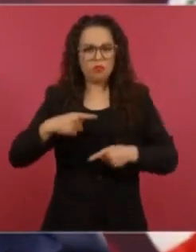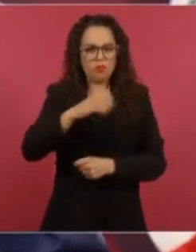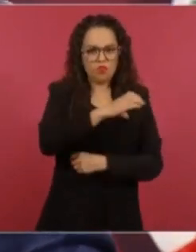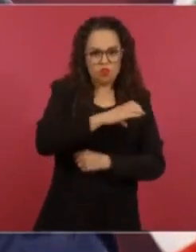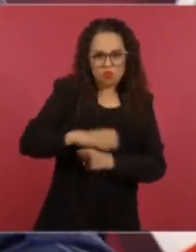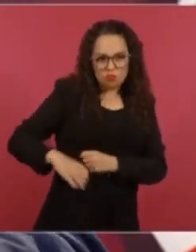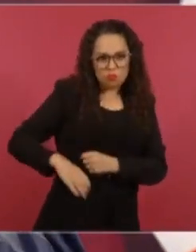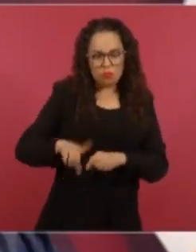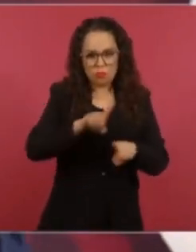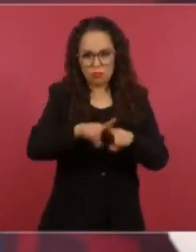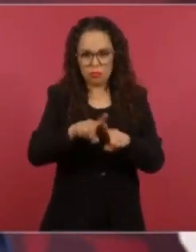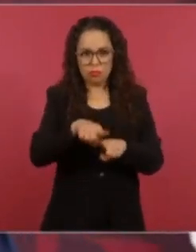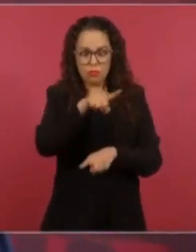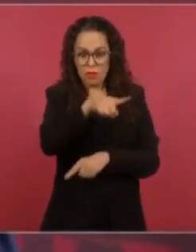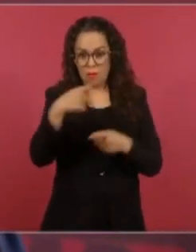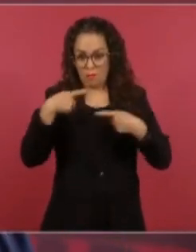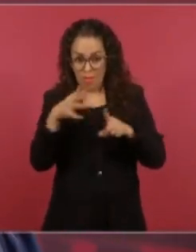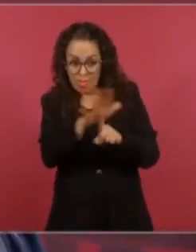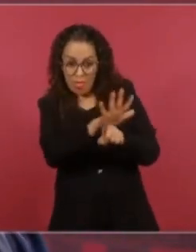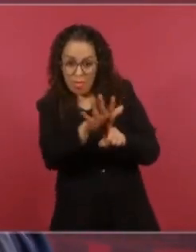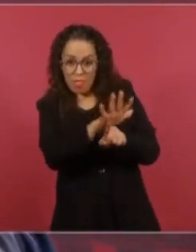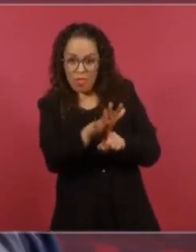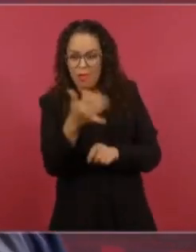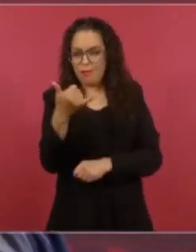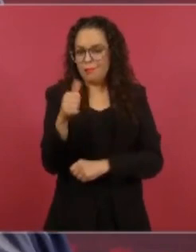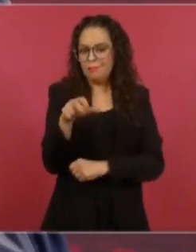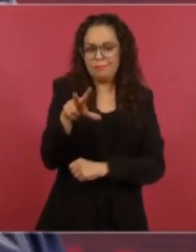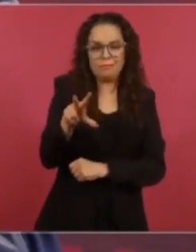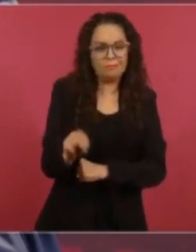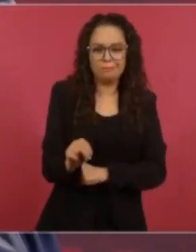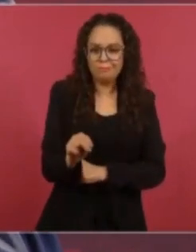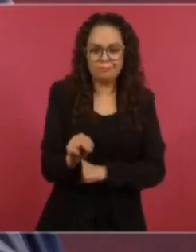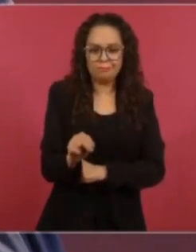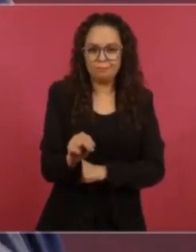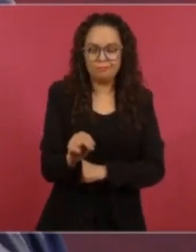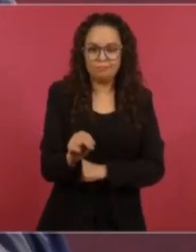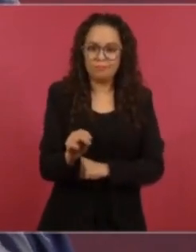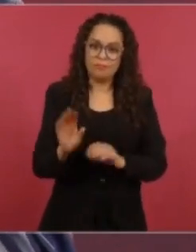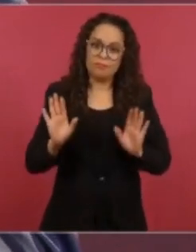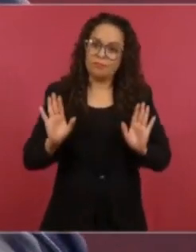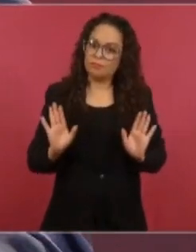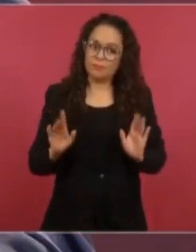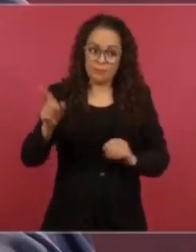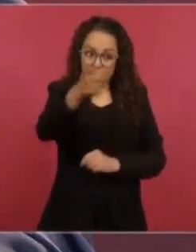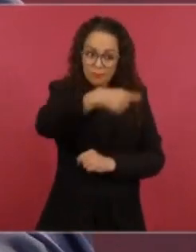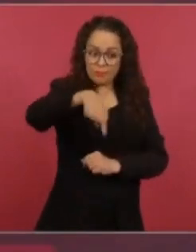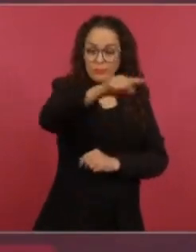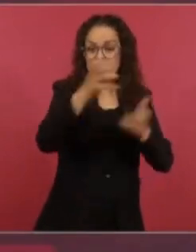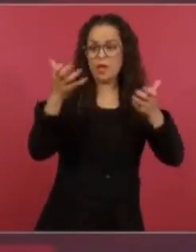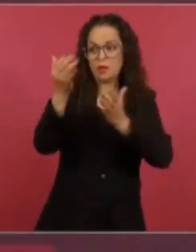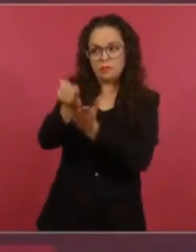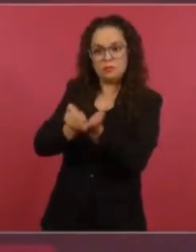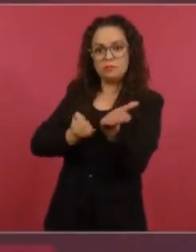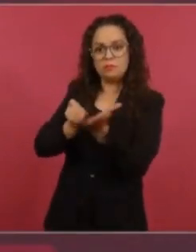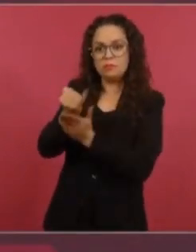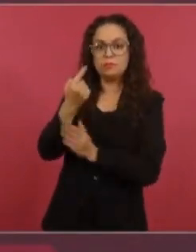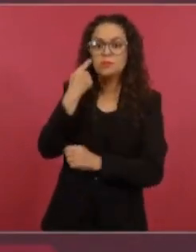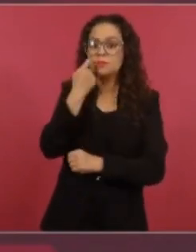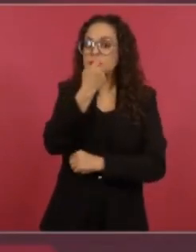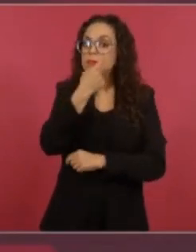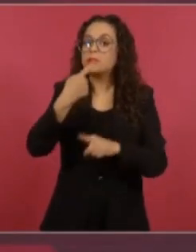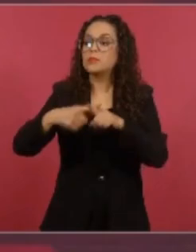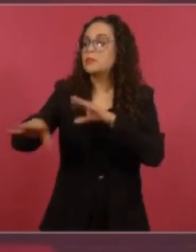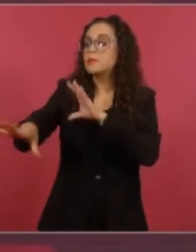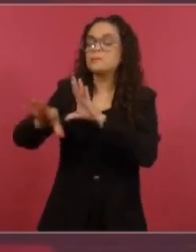Entonces, dejarle a la gente que resuelva y agradecerle a estos servidores que